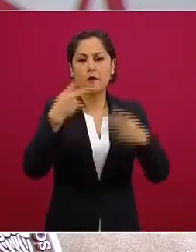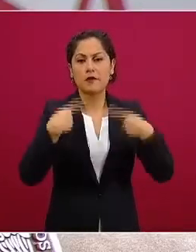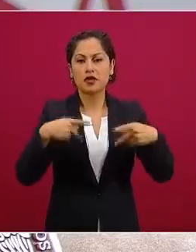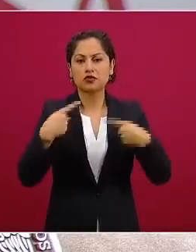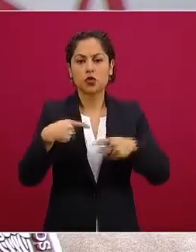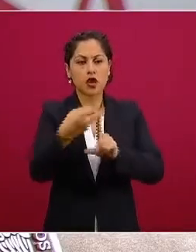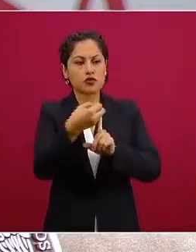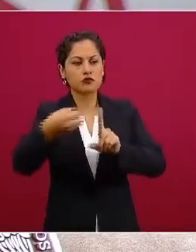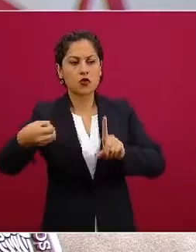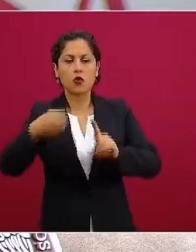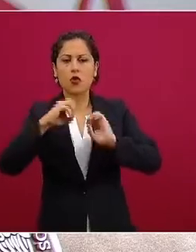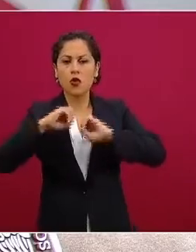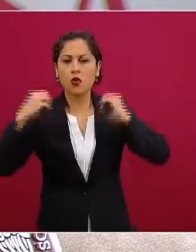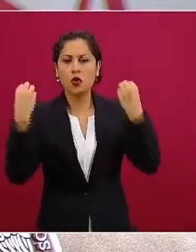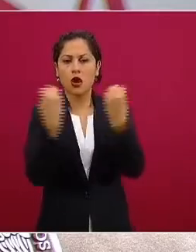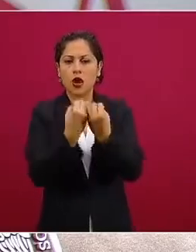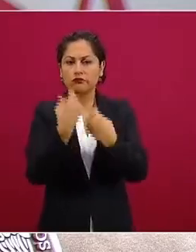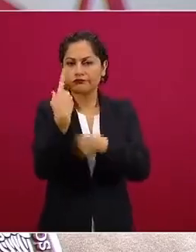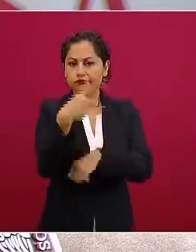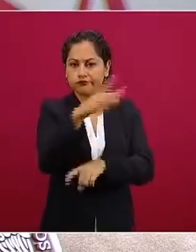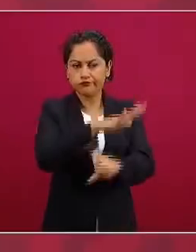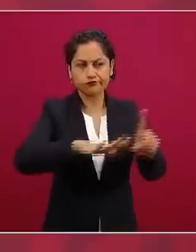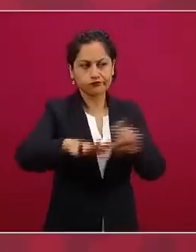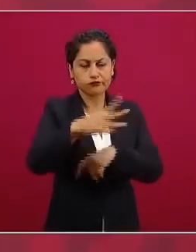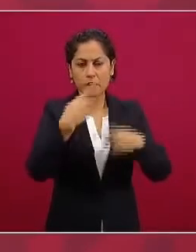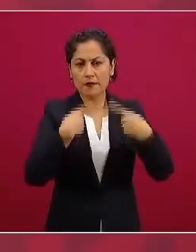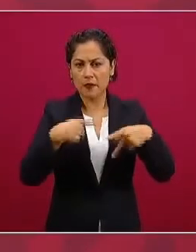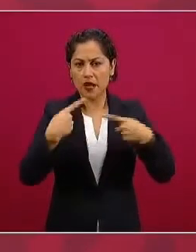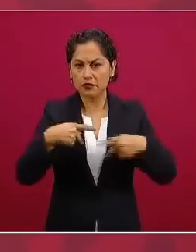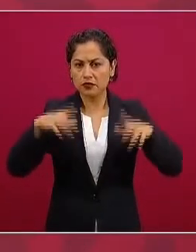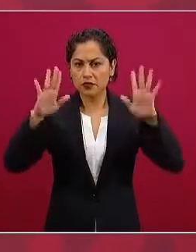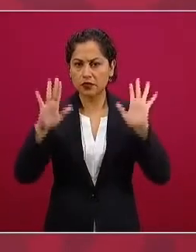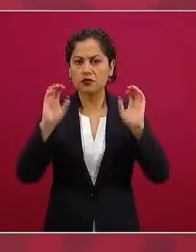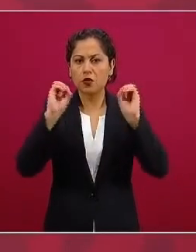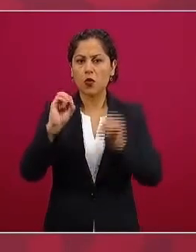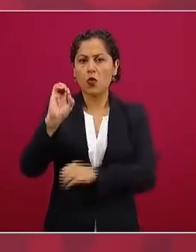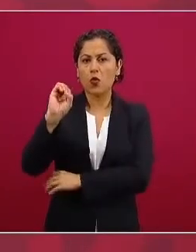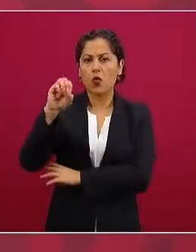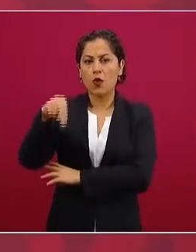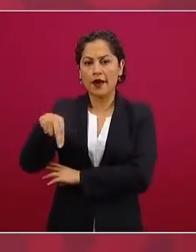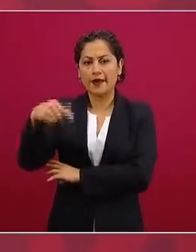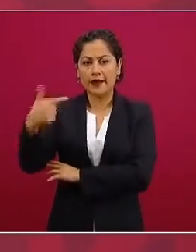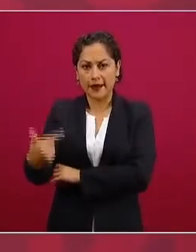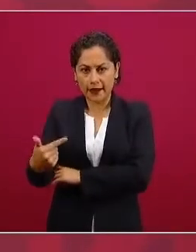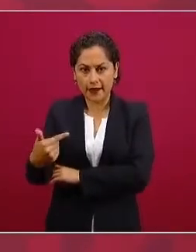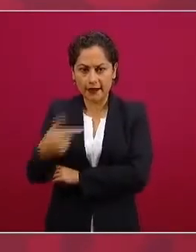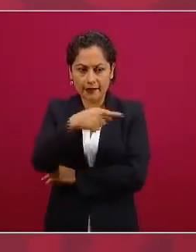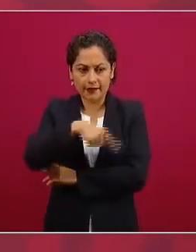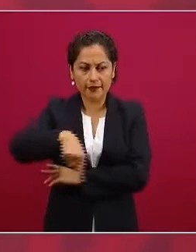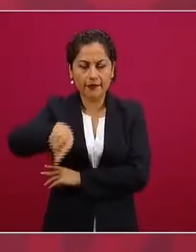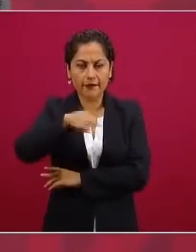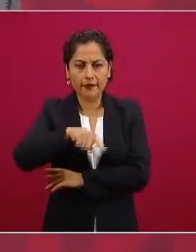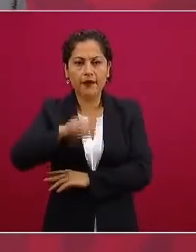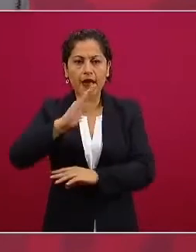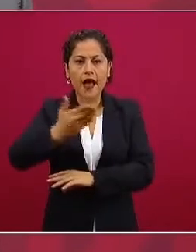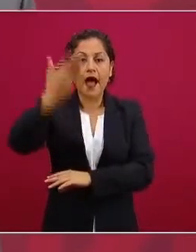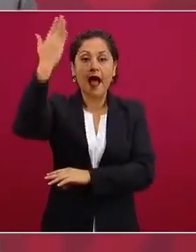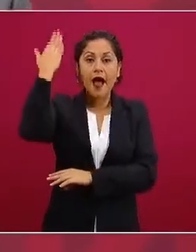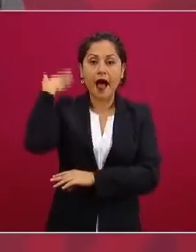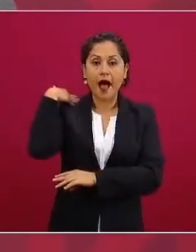o las organizaciones no gubernamentales que recibían dinero y ellos distribuían